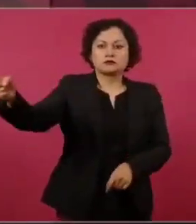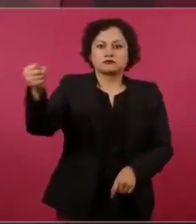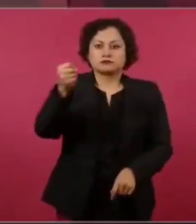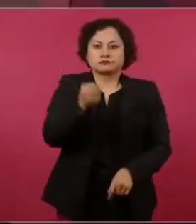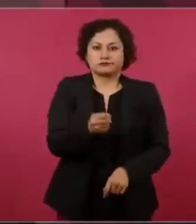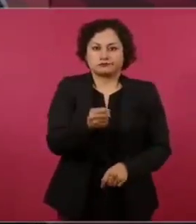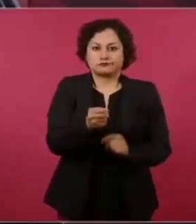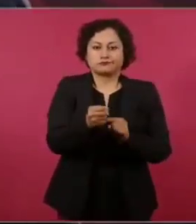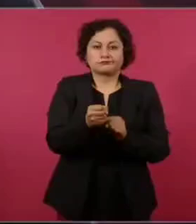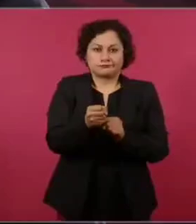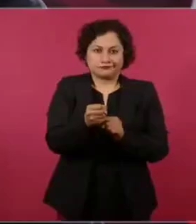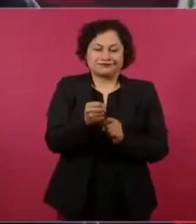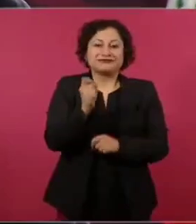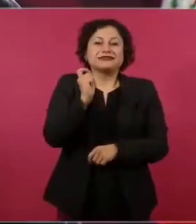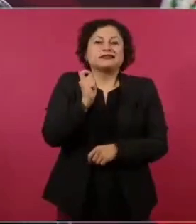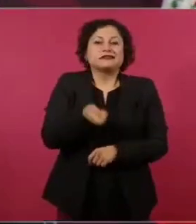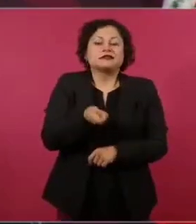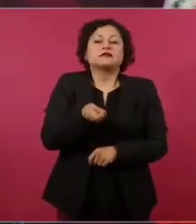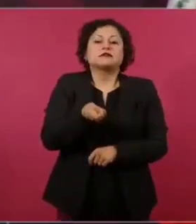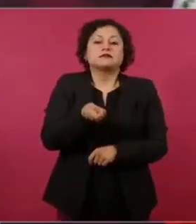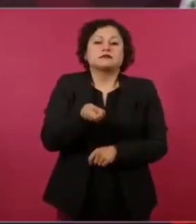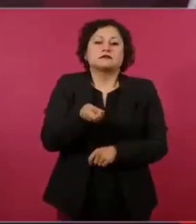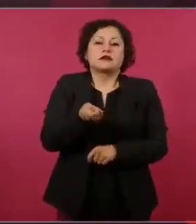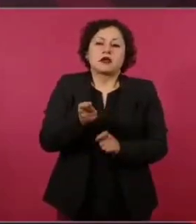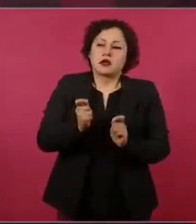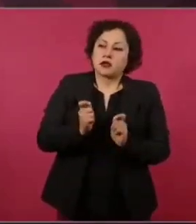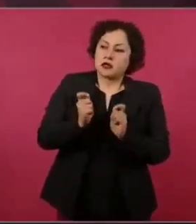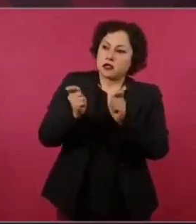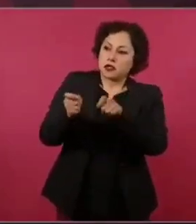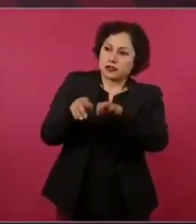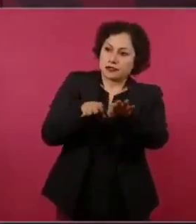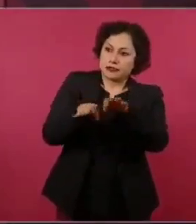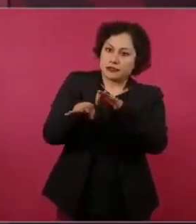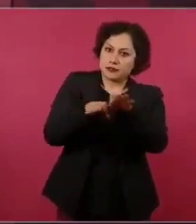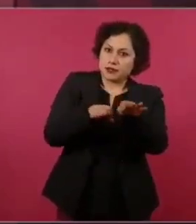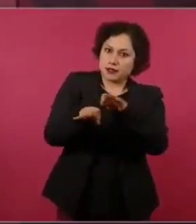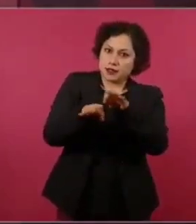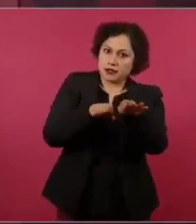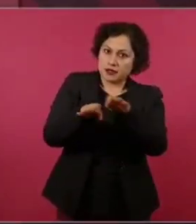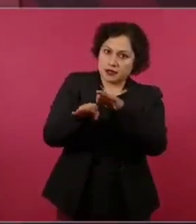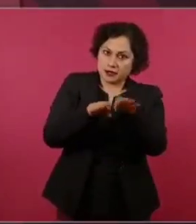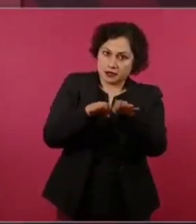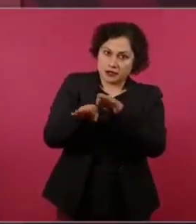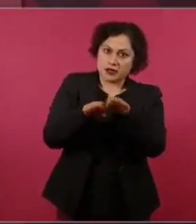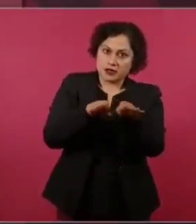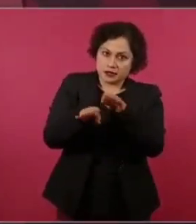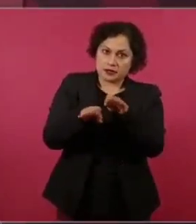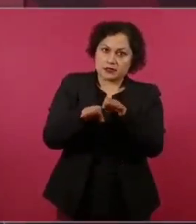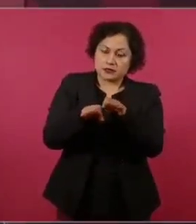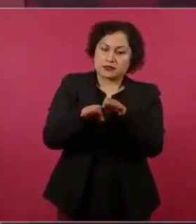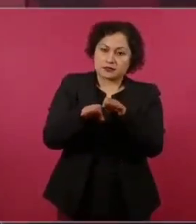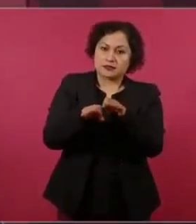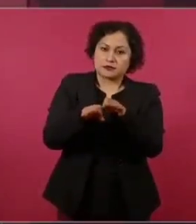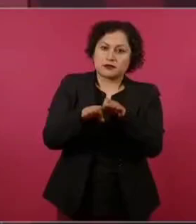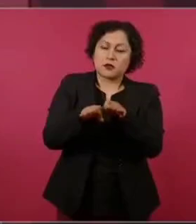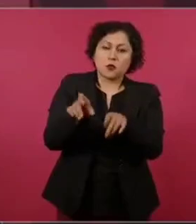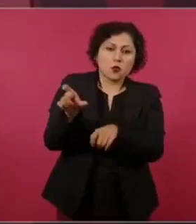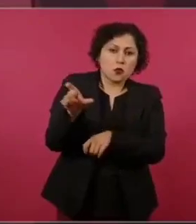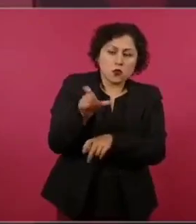desde pasada las 12 de la noche